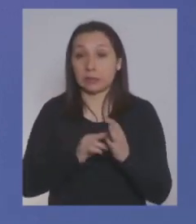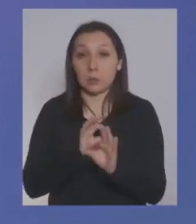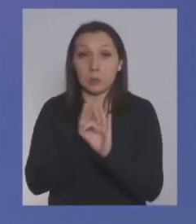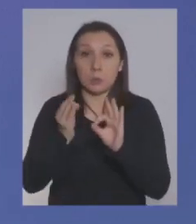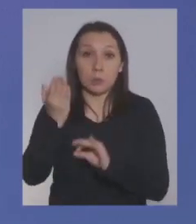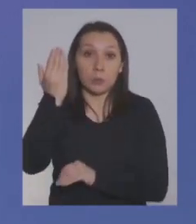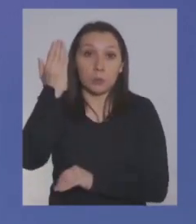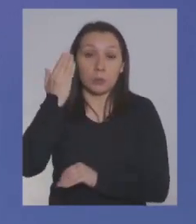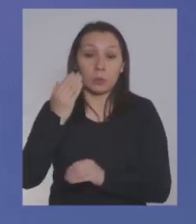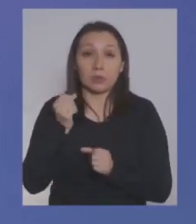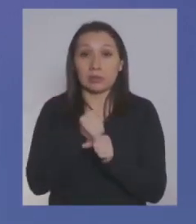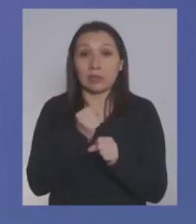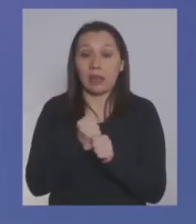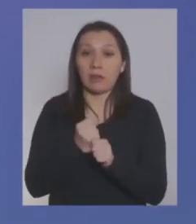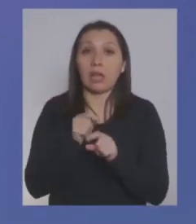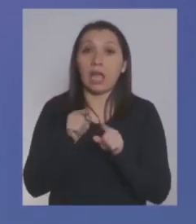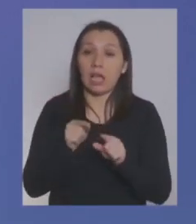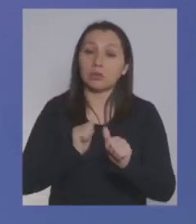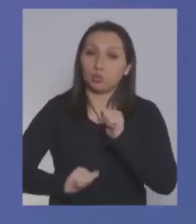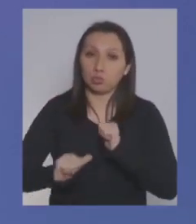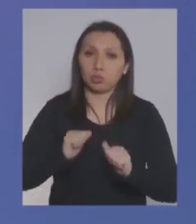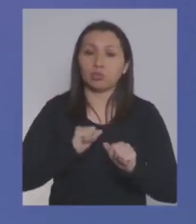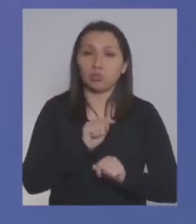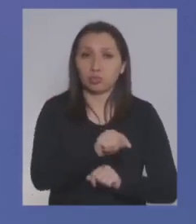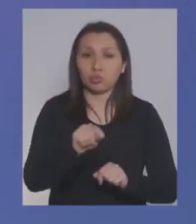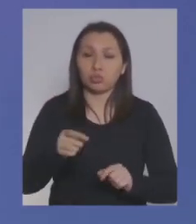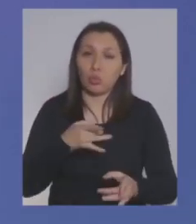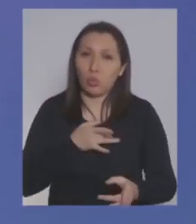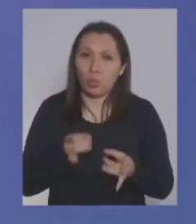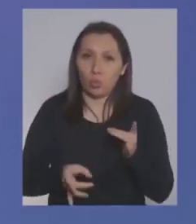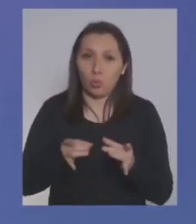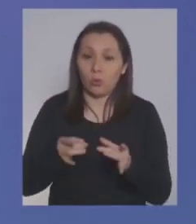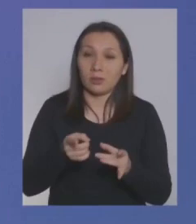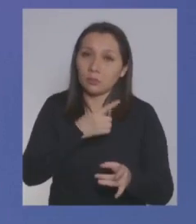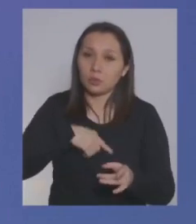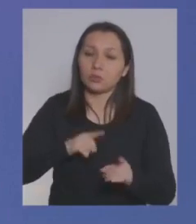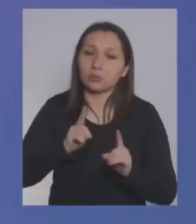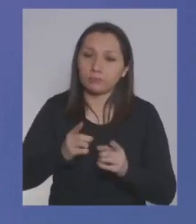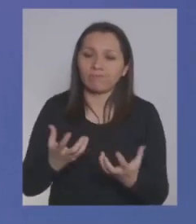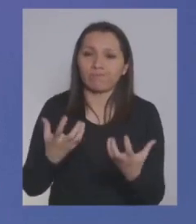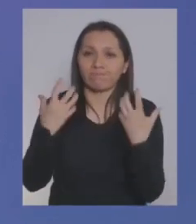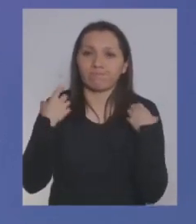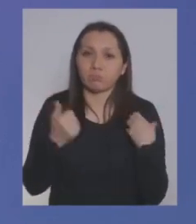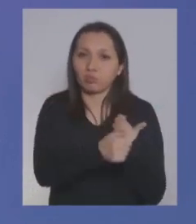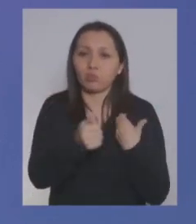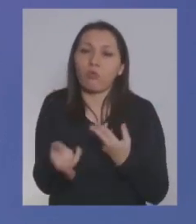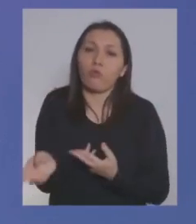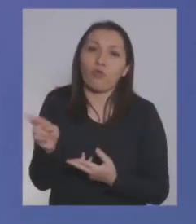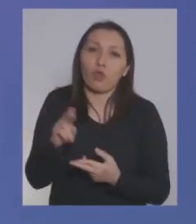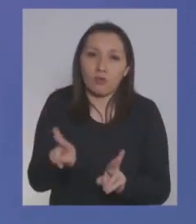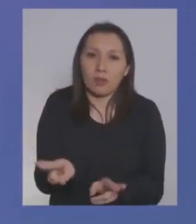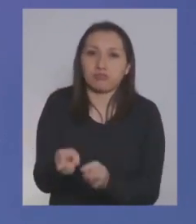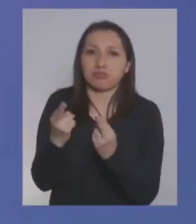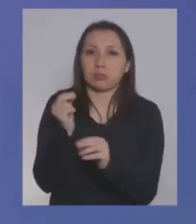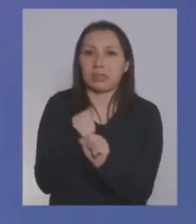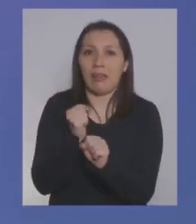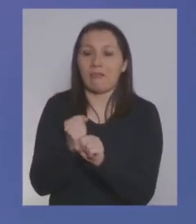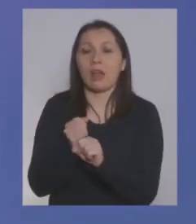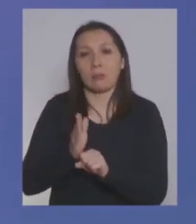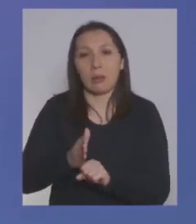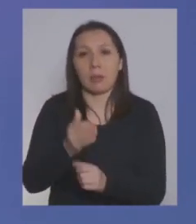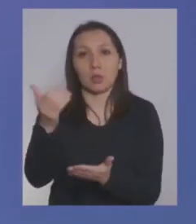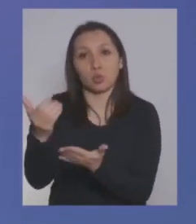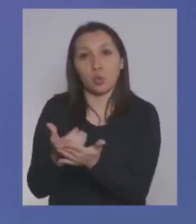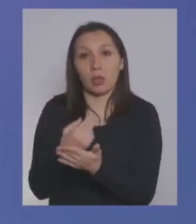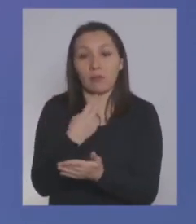inédita, y ahí detrás hay mucho sufrimiento, mucho dolor, y es nuestro deber todos poder recuperar esa fuente permanente, los